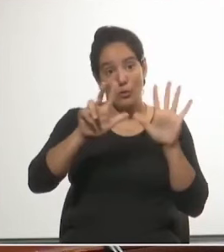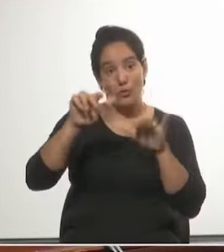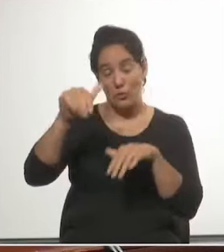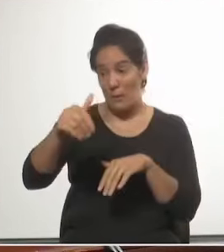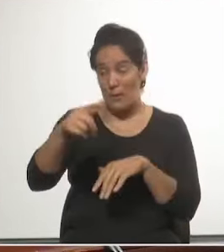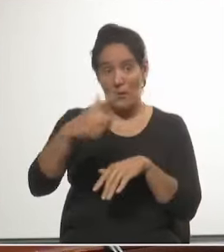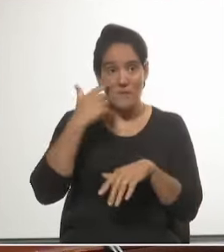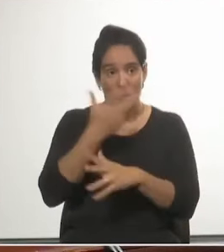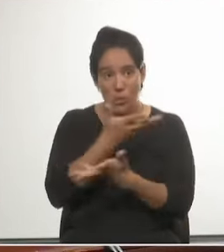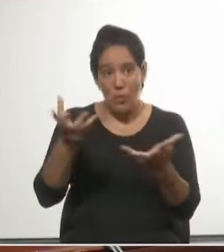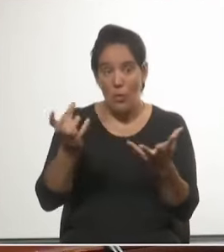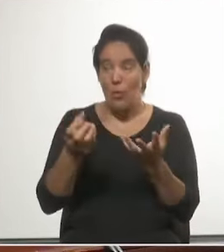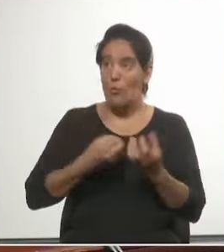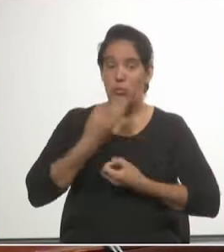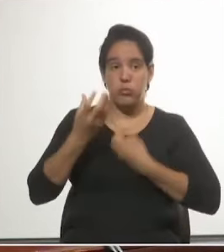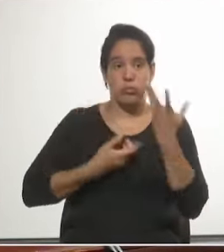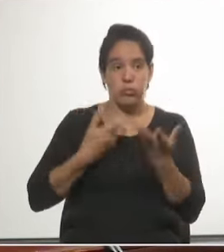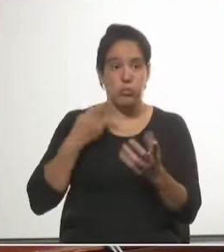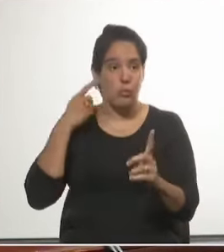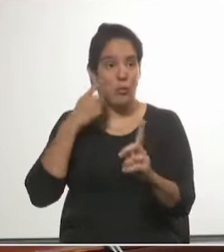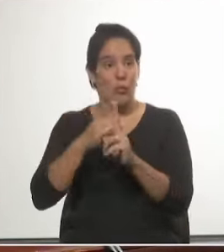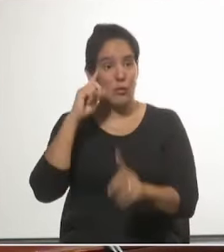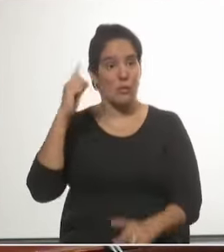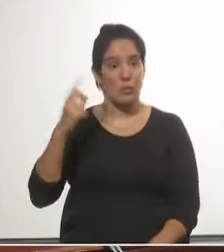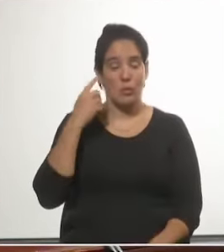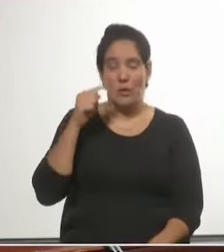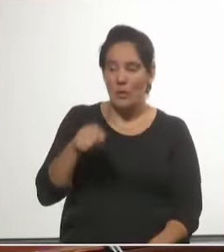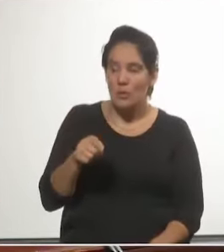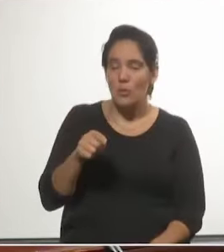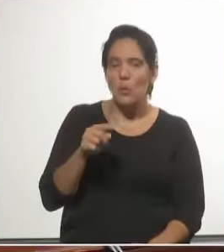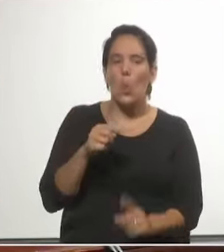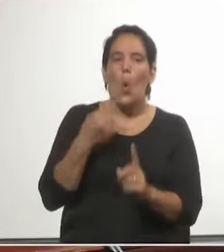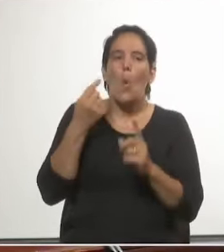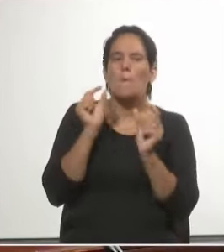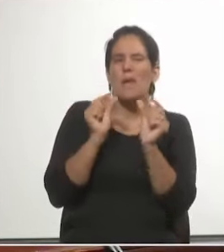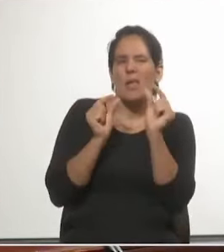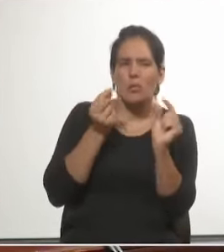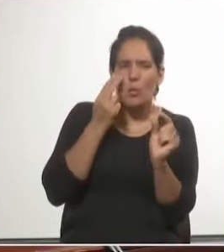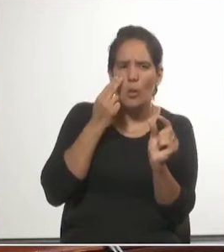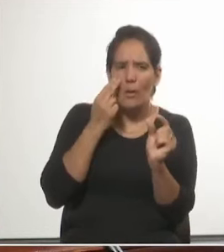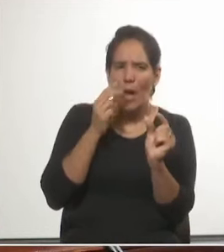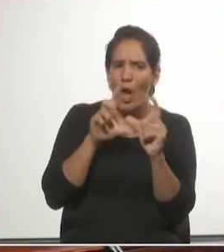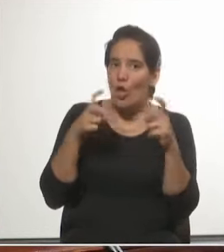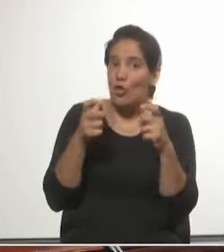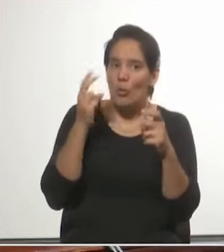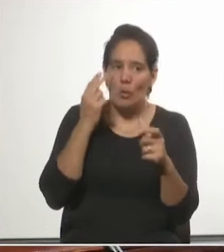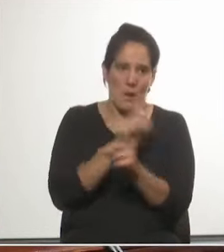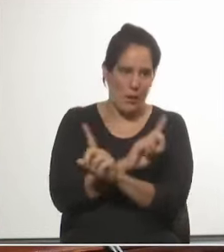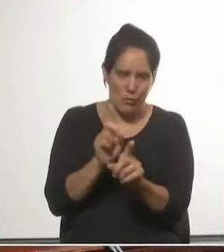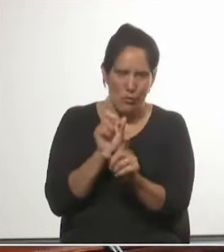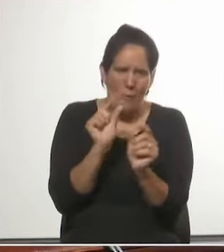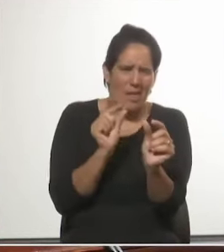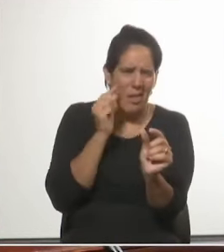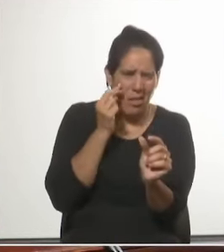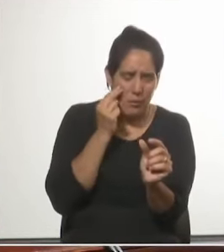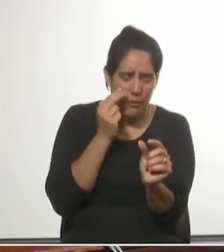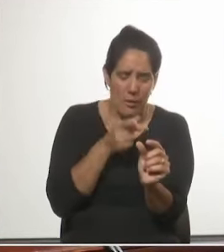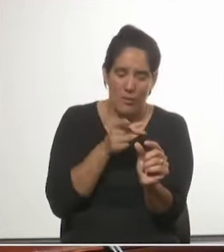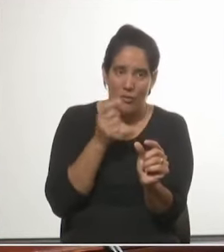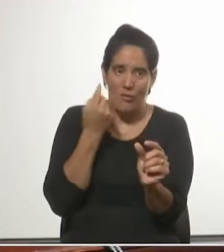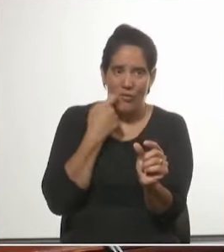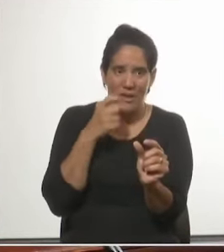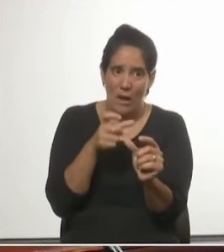judía son una parte del problema, no son todo el problema. Y con esa preocupación